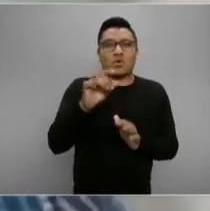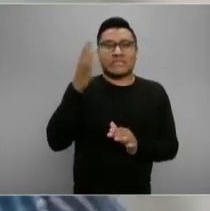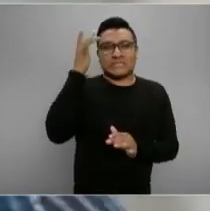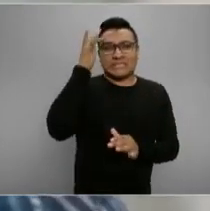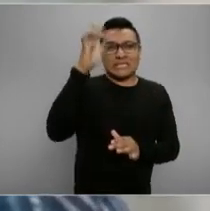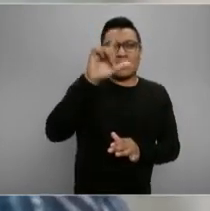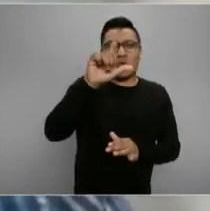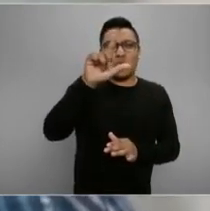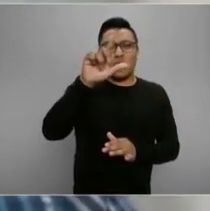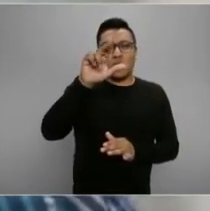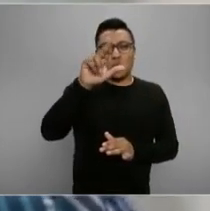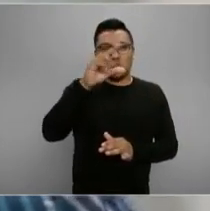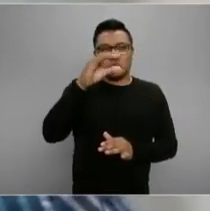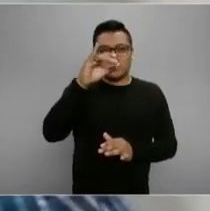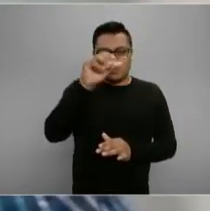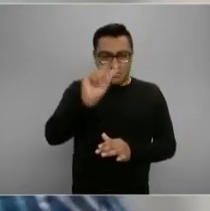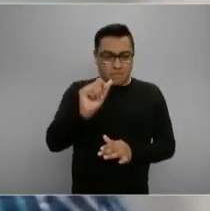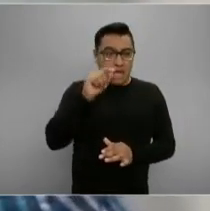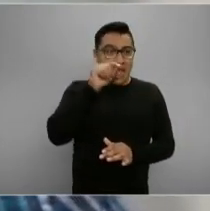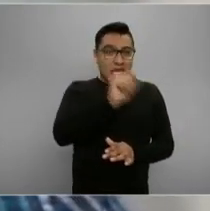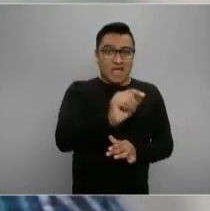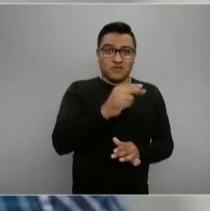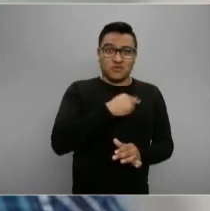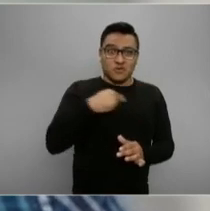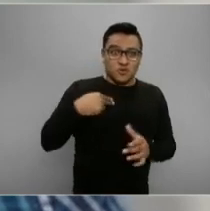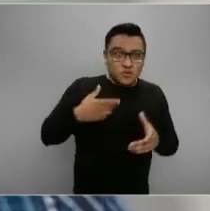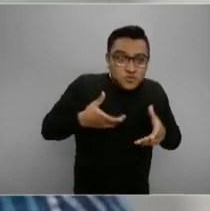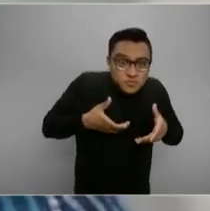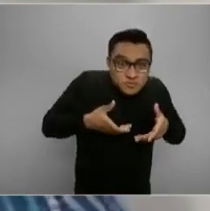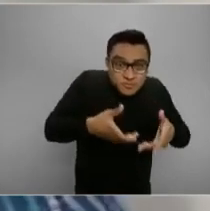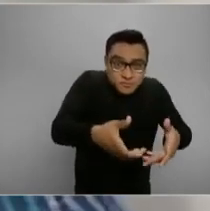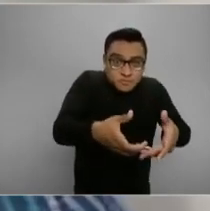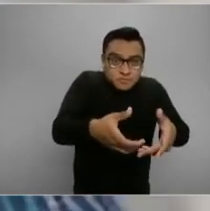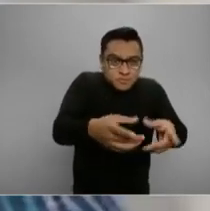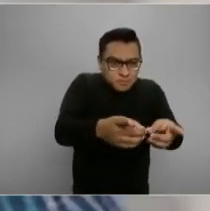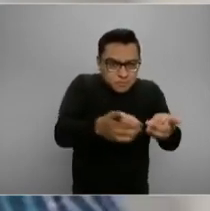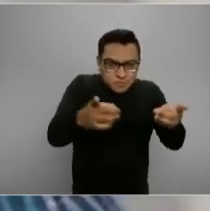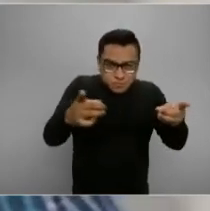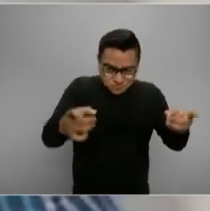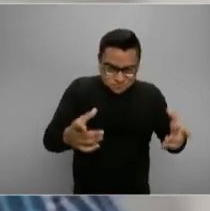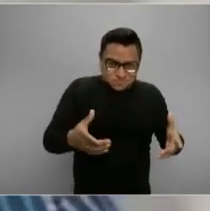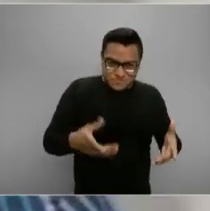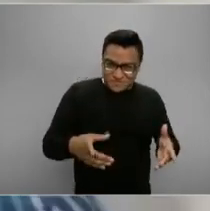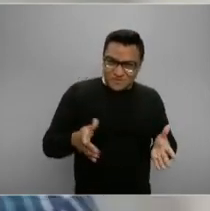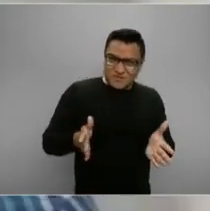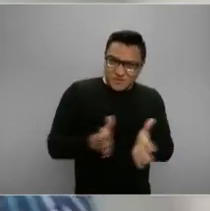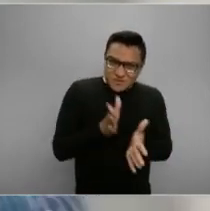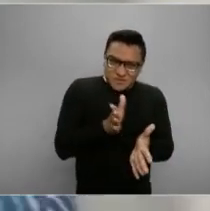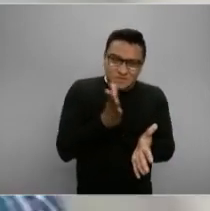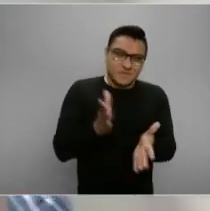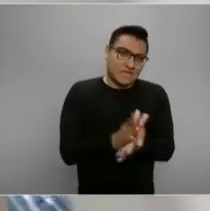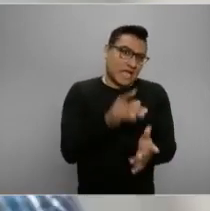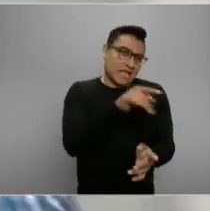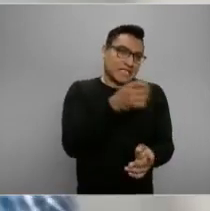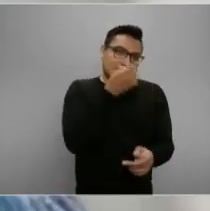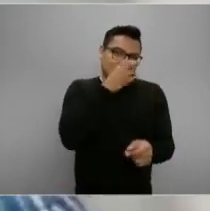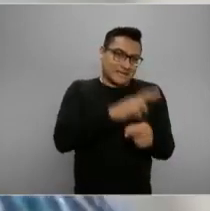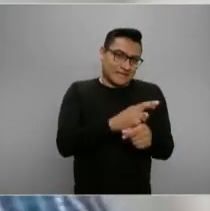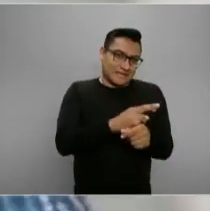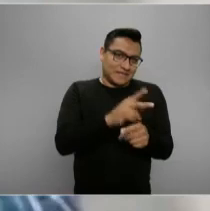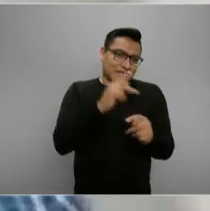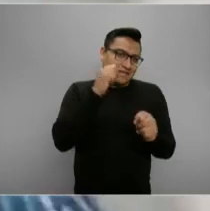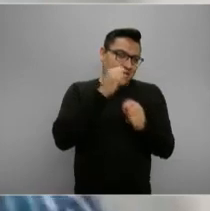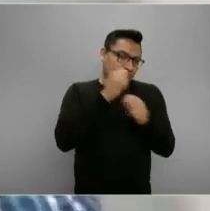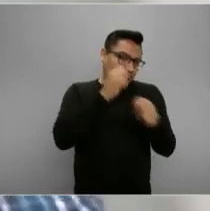Lucía, acciones de ampliaciones de carreteras por la Secretaría de Comunicaciones y Transportes, que son, digamos, proyectos